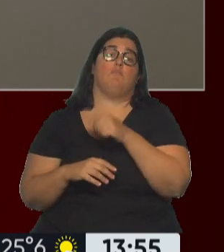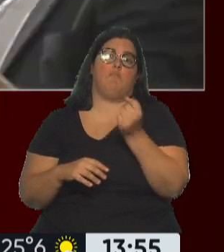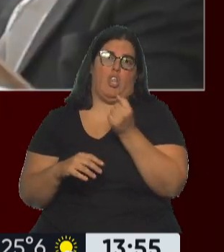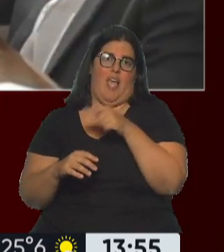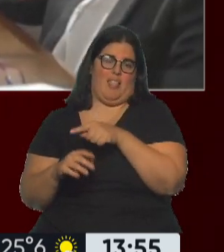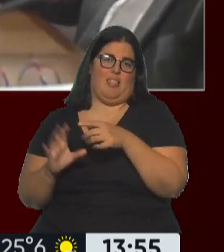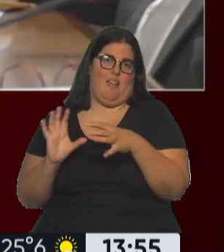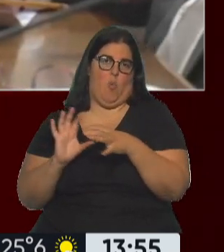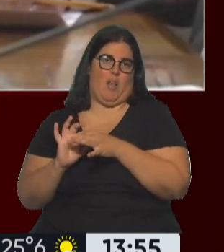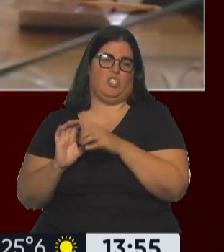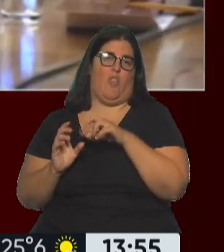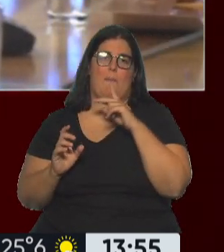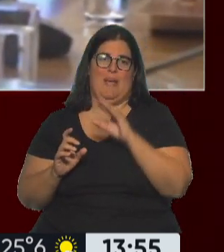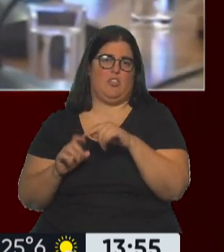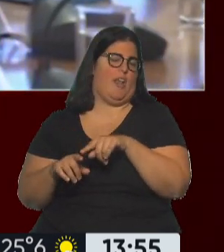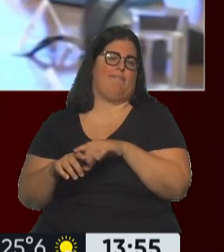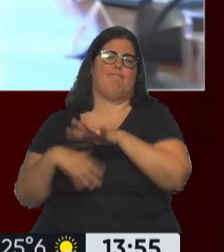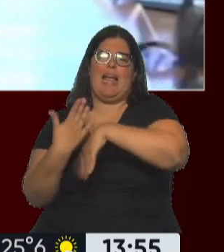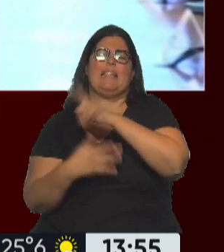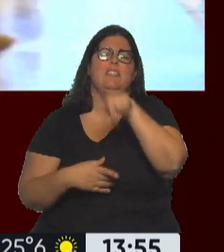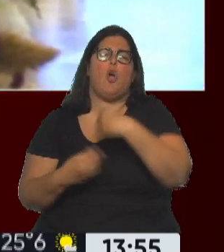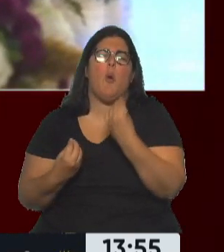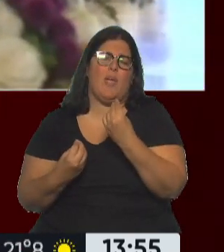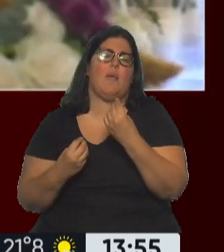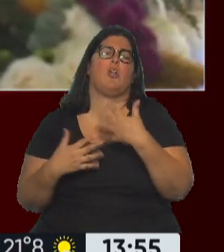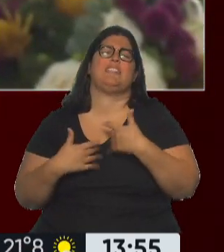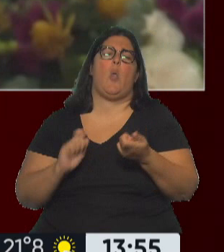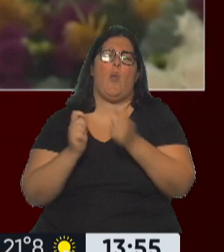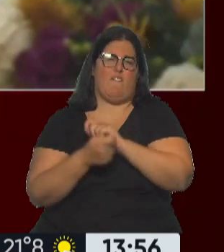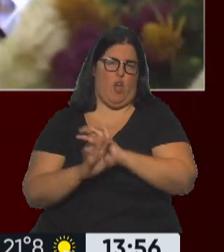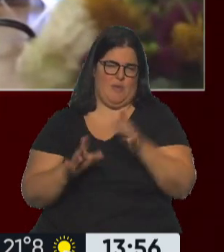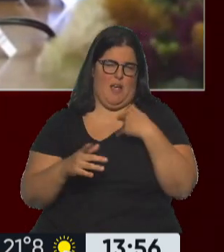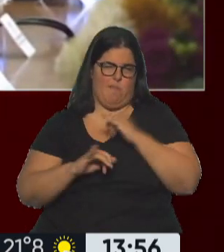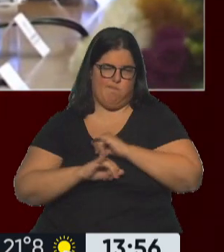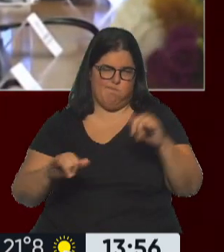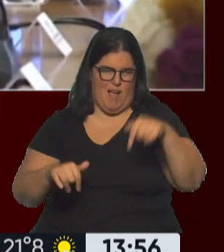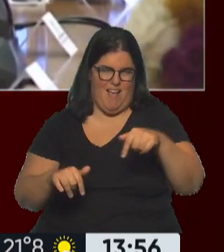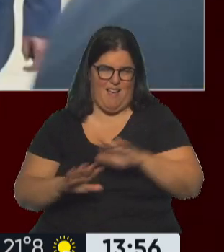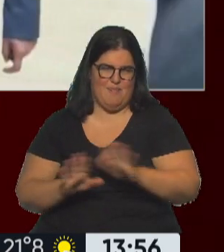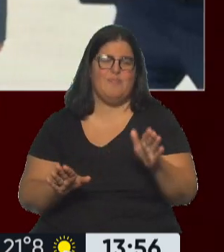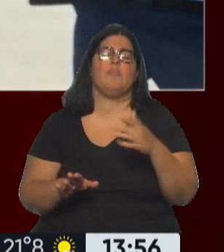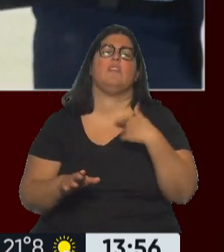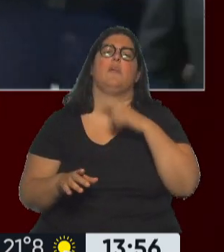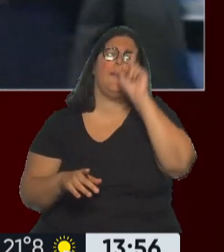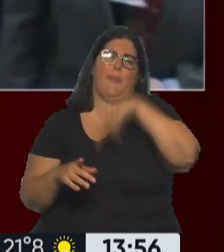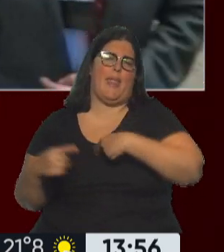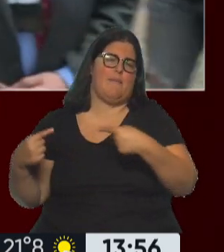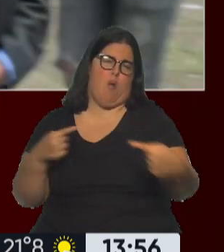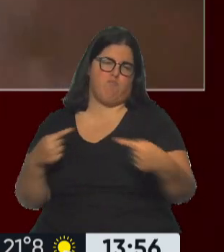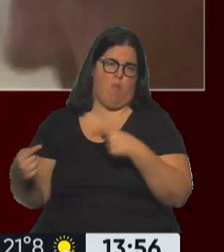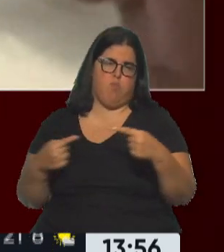de Petro. Una crisis detonada por la reforma de salud que ya hemos comentado acá y que ha generado mucha disputa